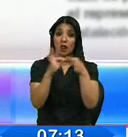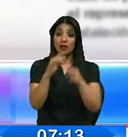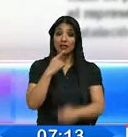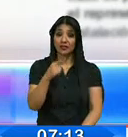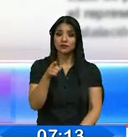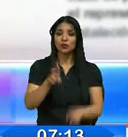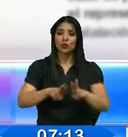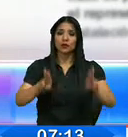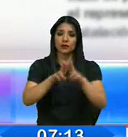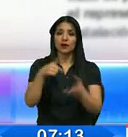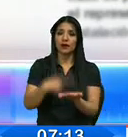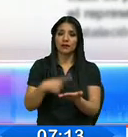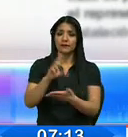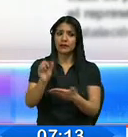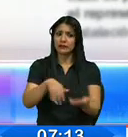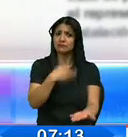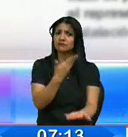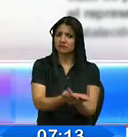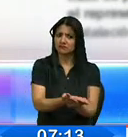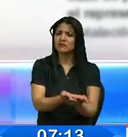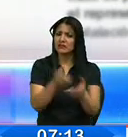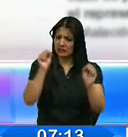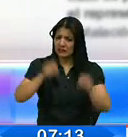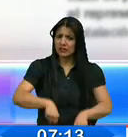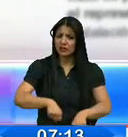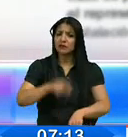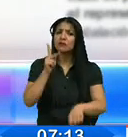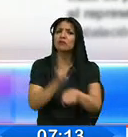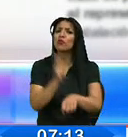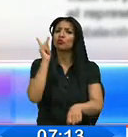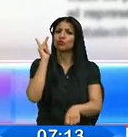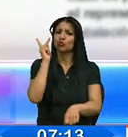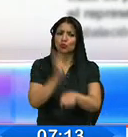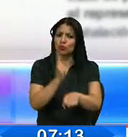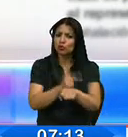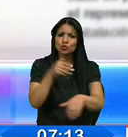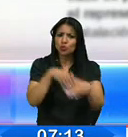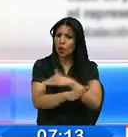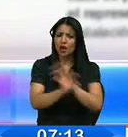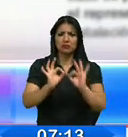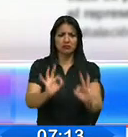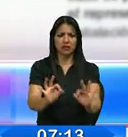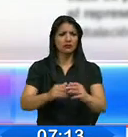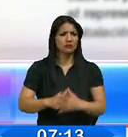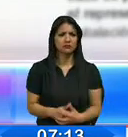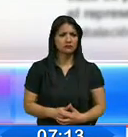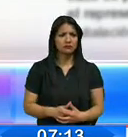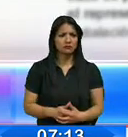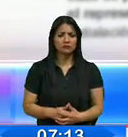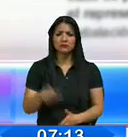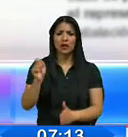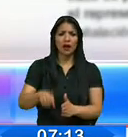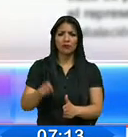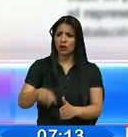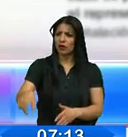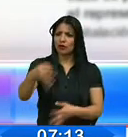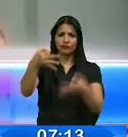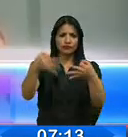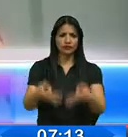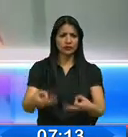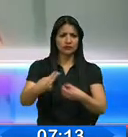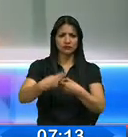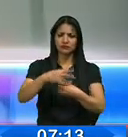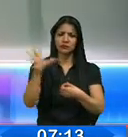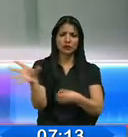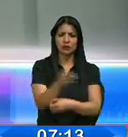UAFE llegó a la audiencia del caso Díaz-Selec puntualmente y contó con sus respectivos procuradores oficiales.